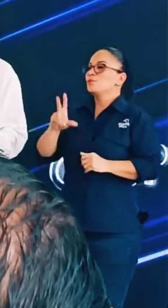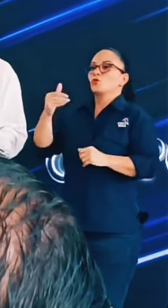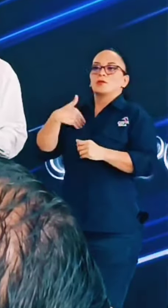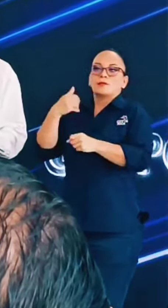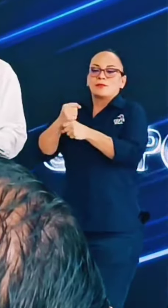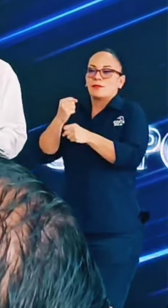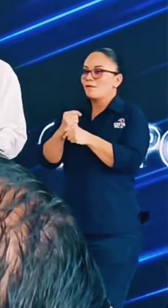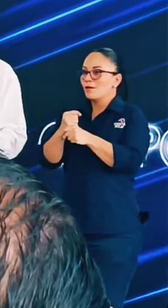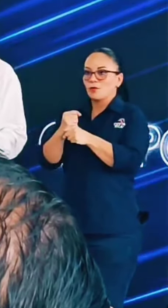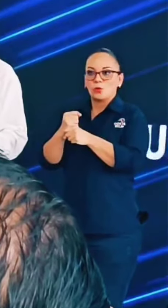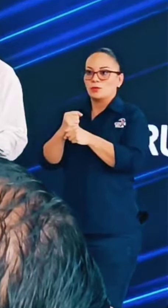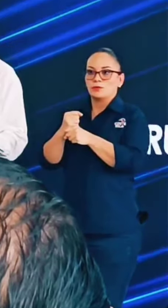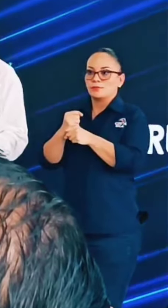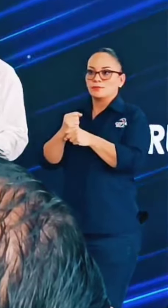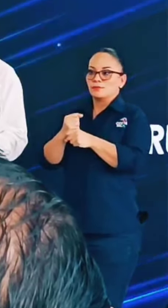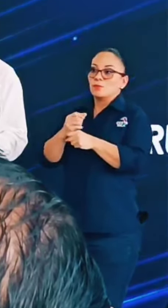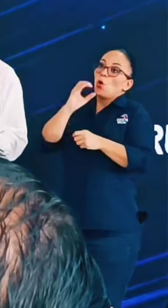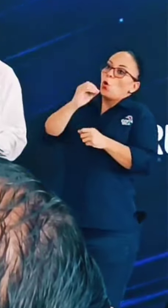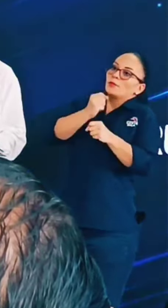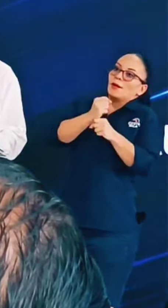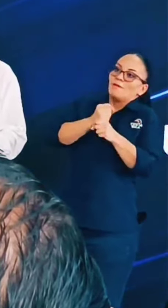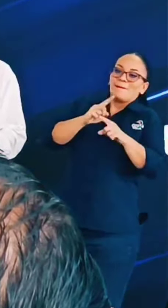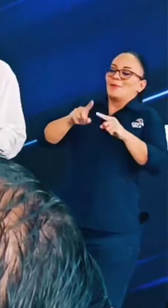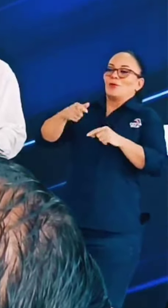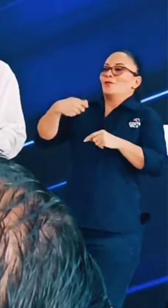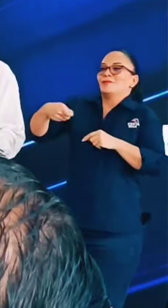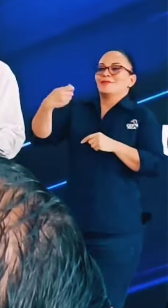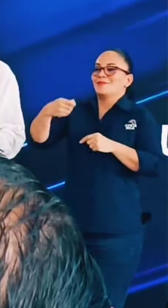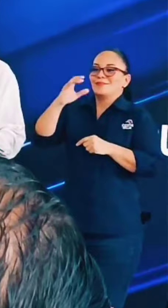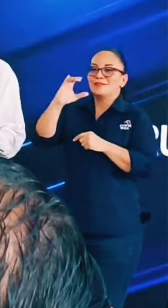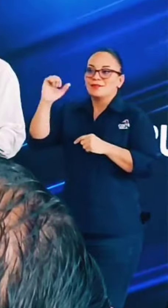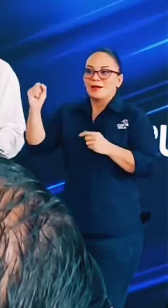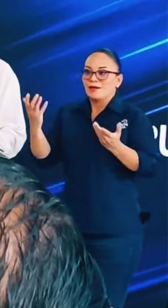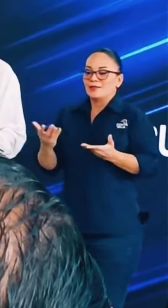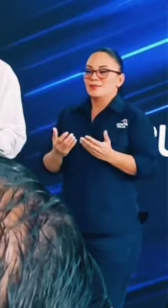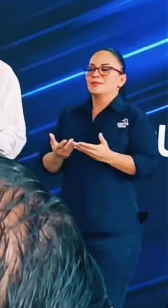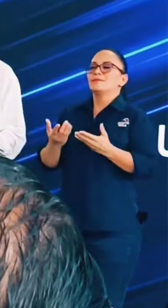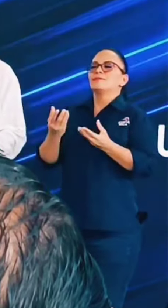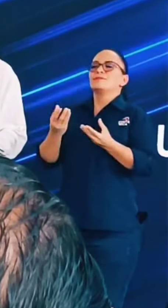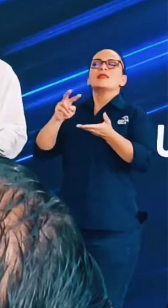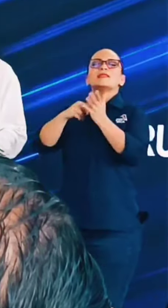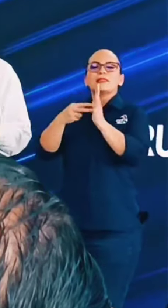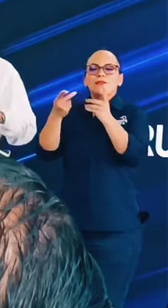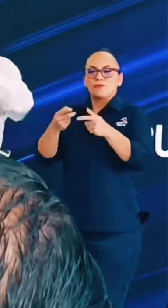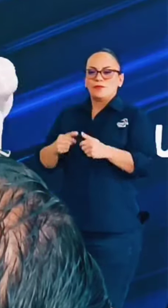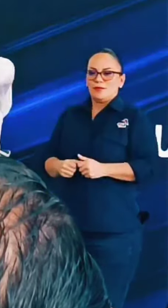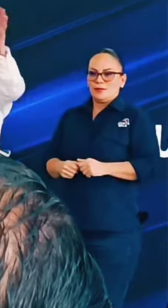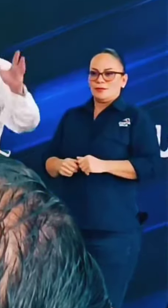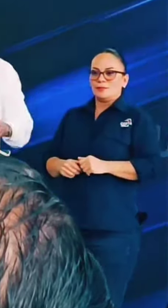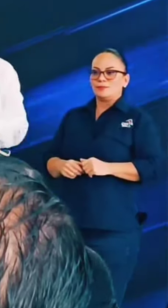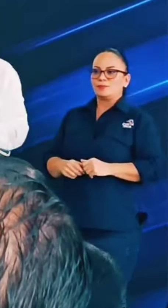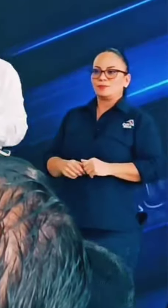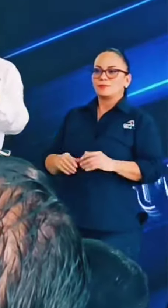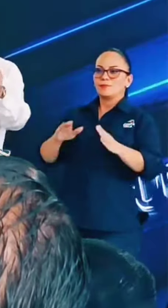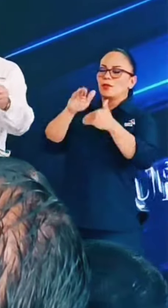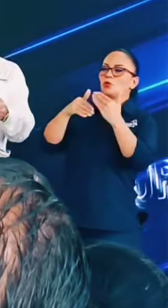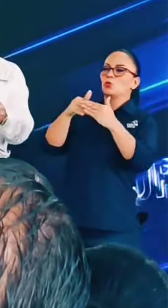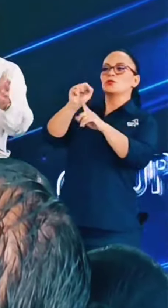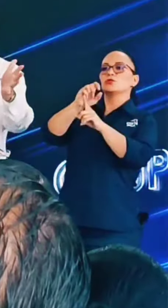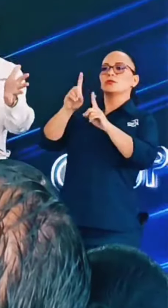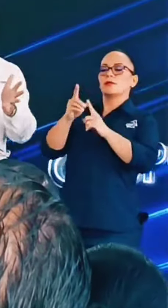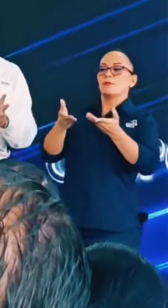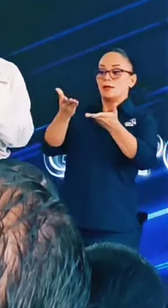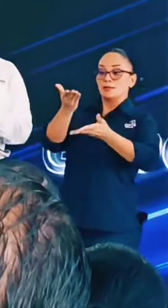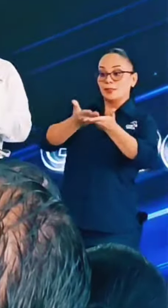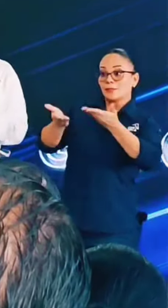trabajan o trabajan y no cotizan a la caja. Entonces, ¿qué significa eso? Que el resto de la sociedad les va a